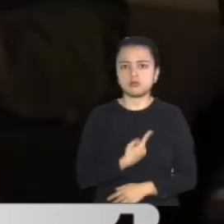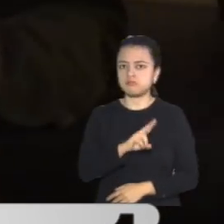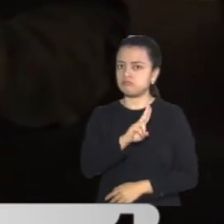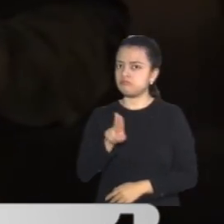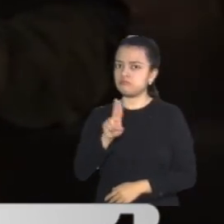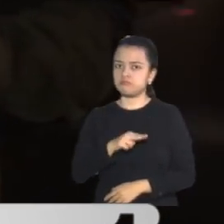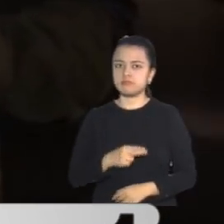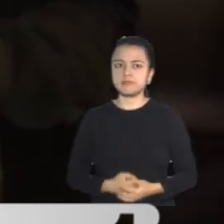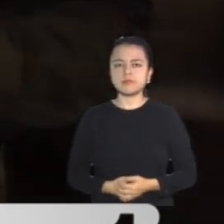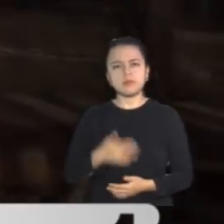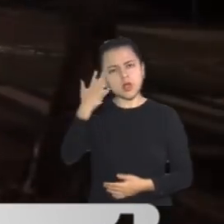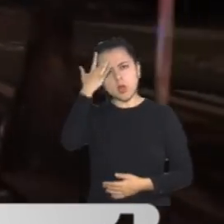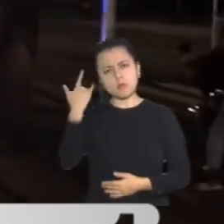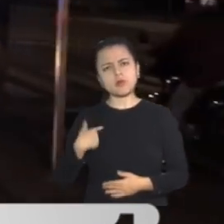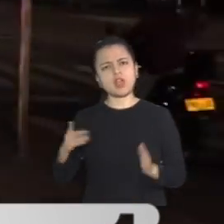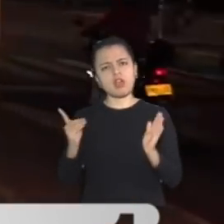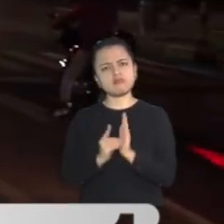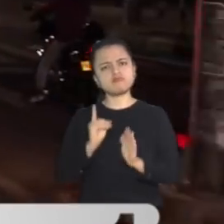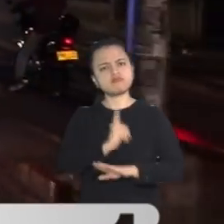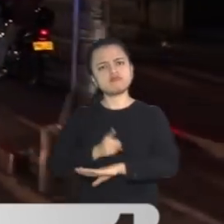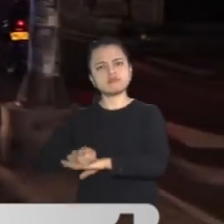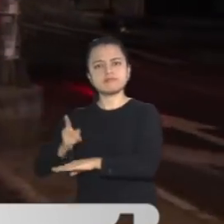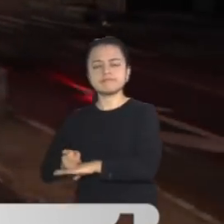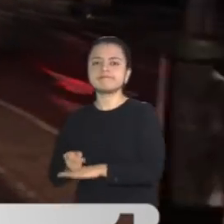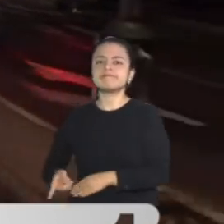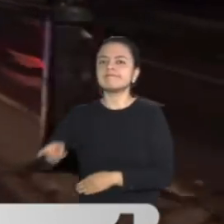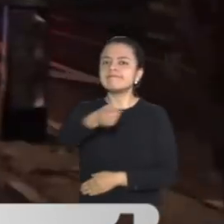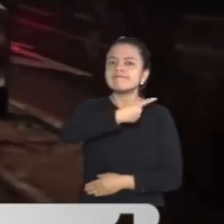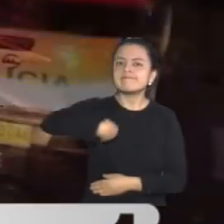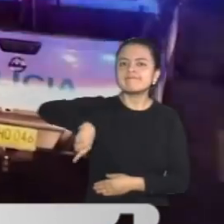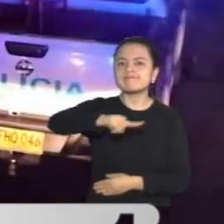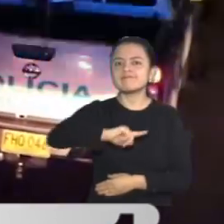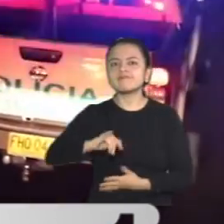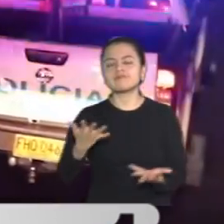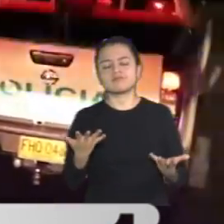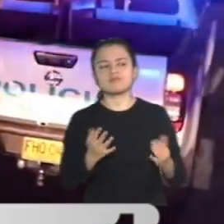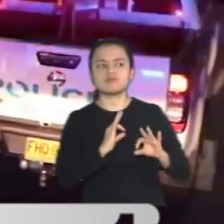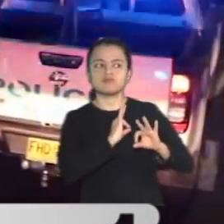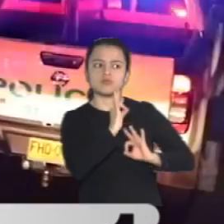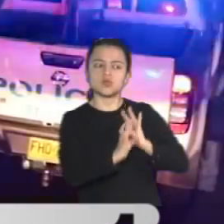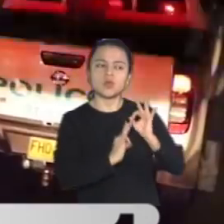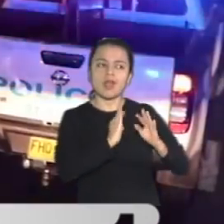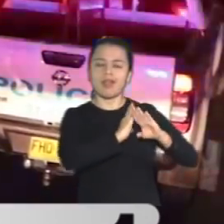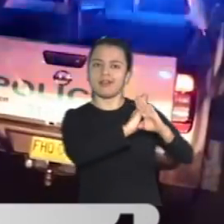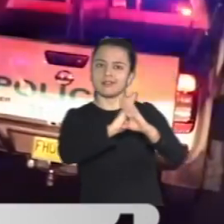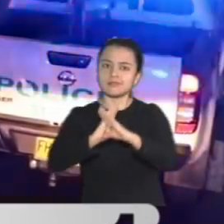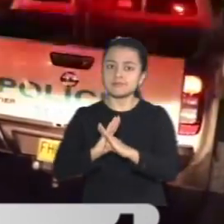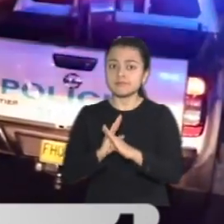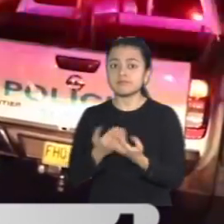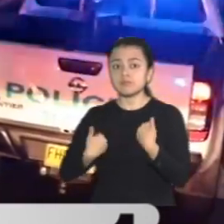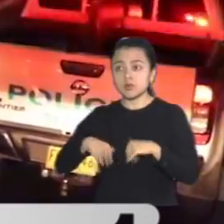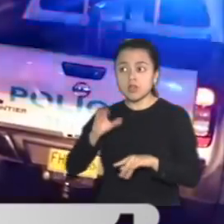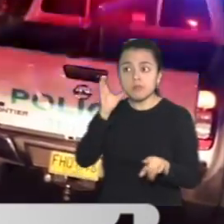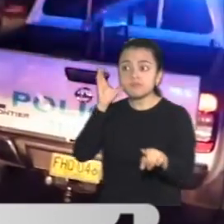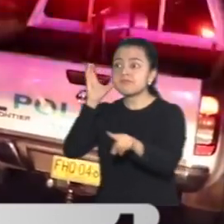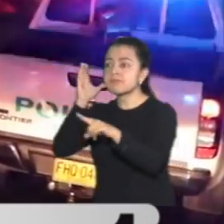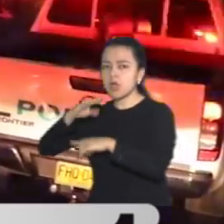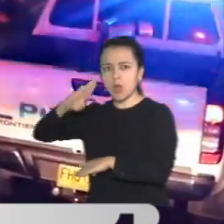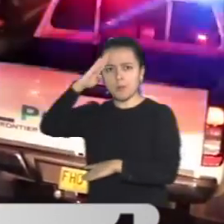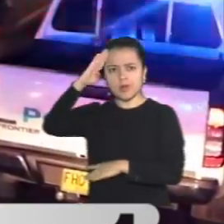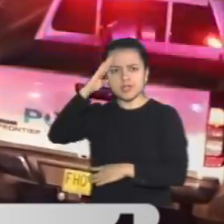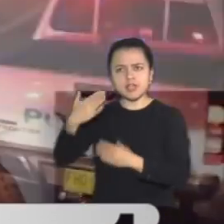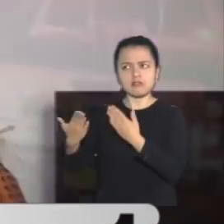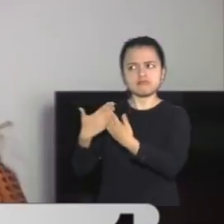adoptó para proteger la vida de los niños durante esta temporada de fin de año. Hemos visto y hemos encontrado que nuestra Policía Nacional nos